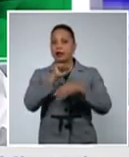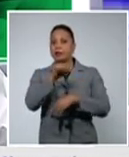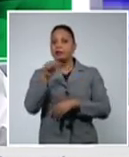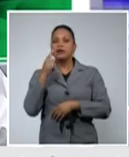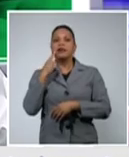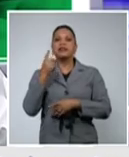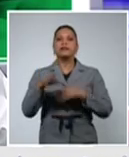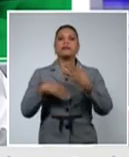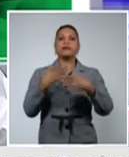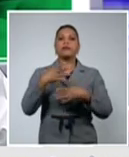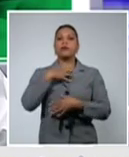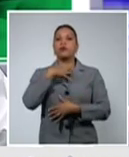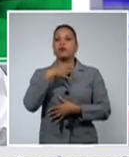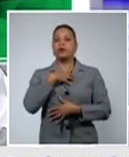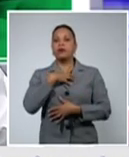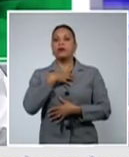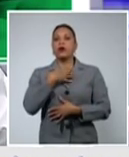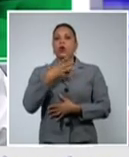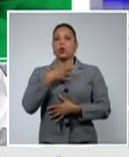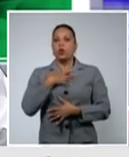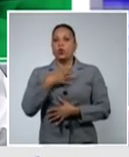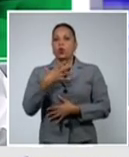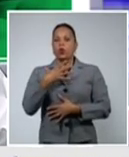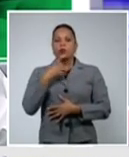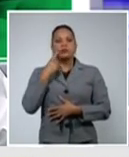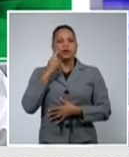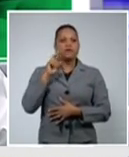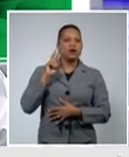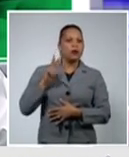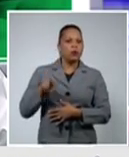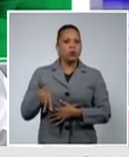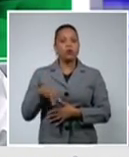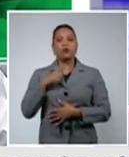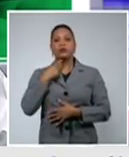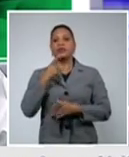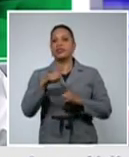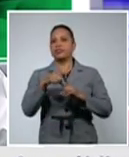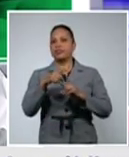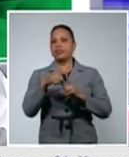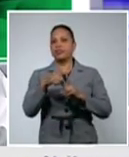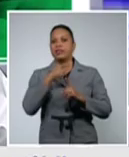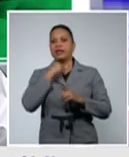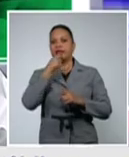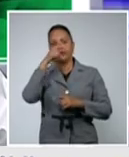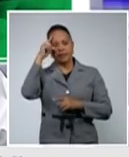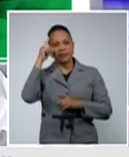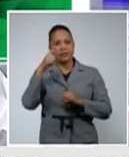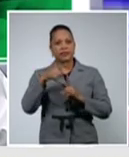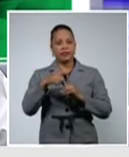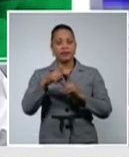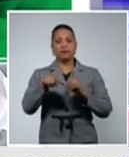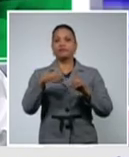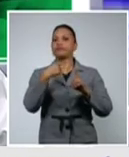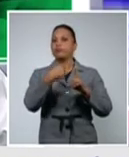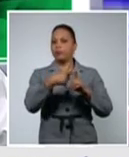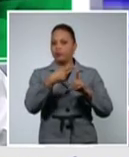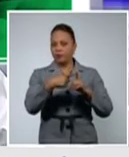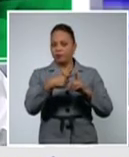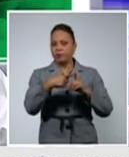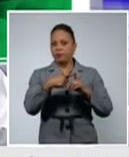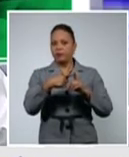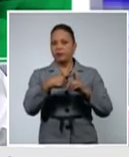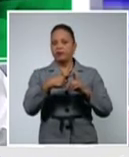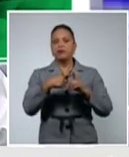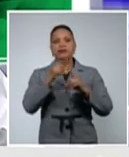Se hizo la evaluación, se le hizo el test de antígenos, resultó positiva, se ingresó, se estudió,